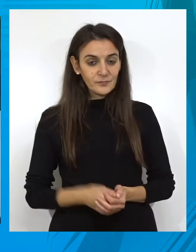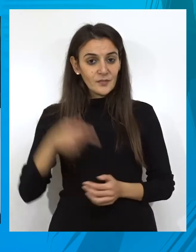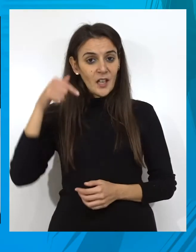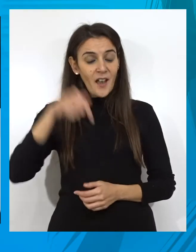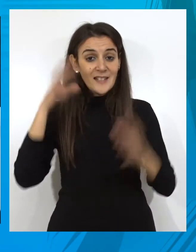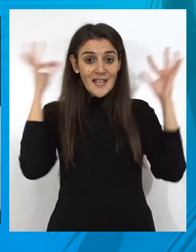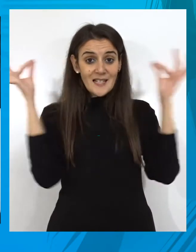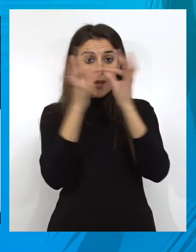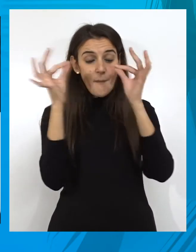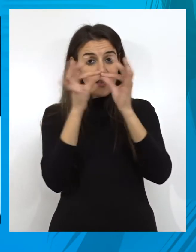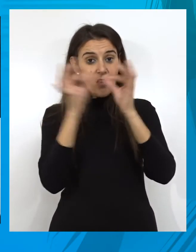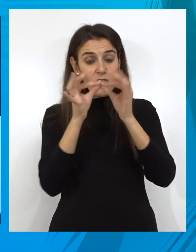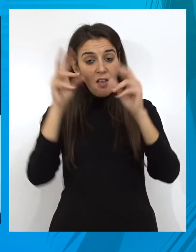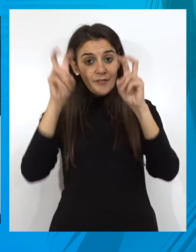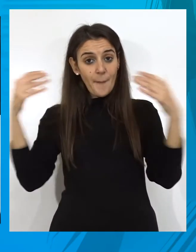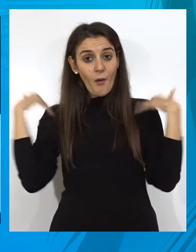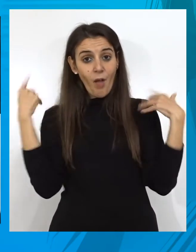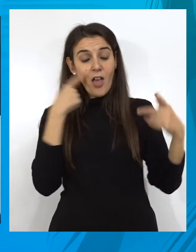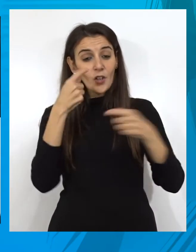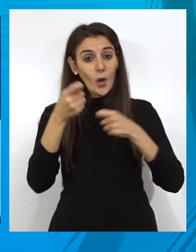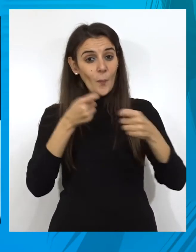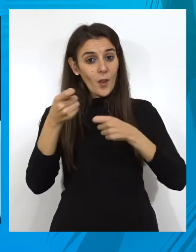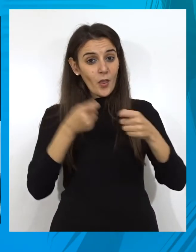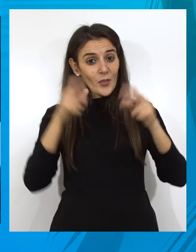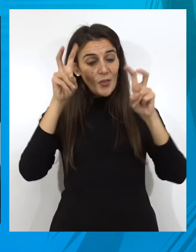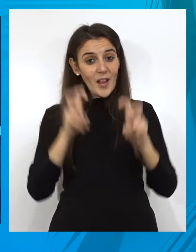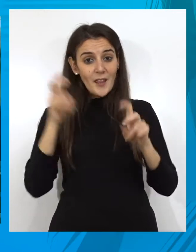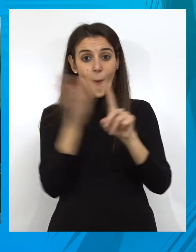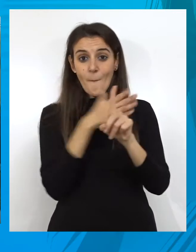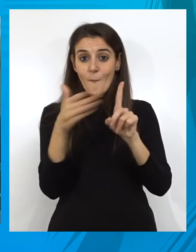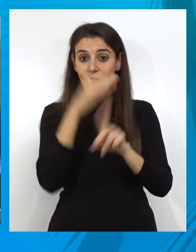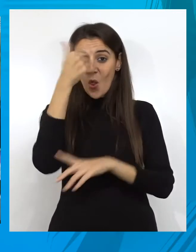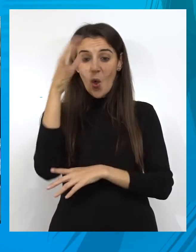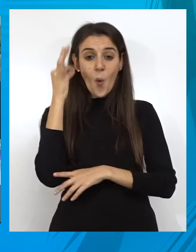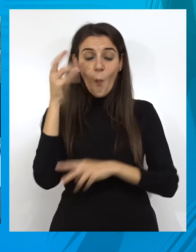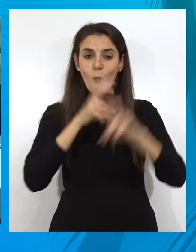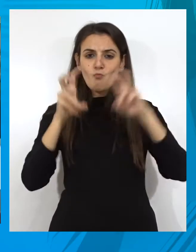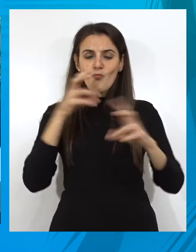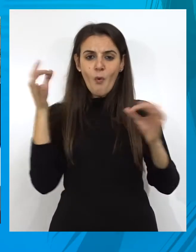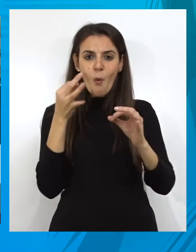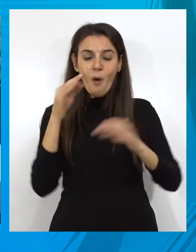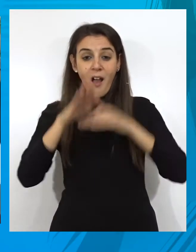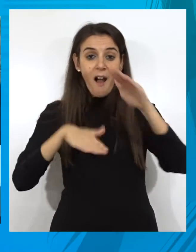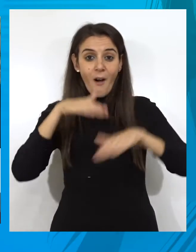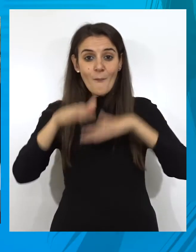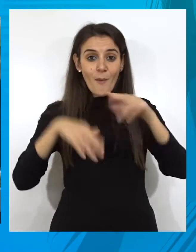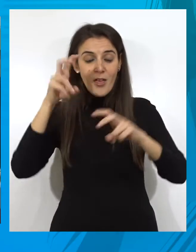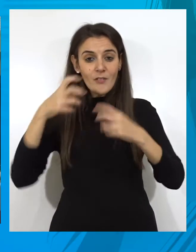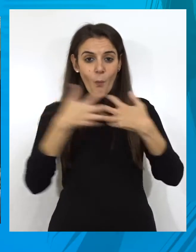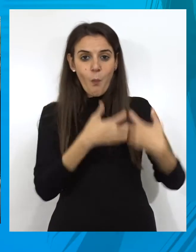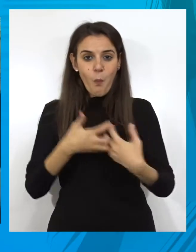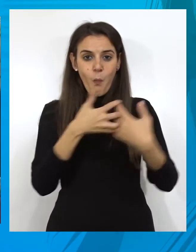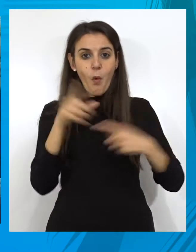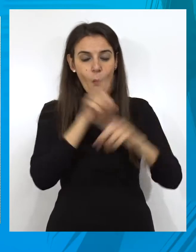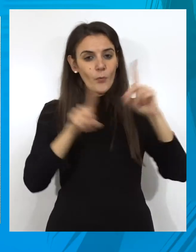Este seminario de ampliación de competencias y coordinación en el tratamiento de la violencia de género busca continuar avanzando en la lucha